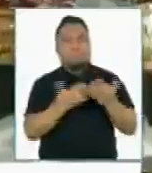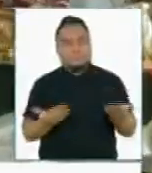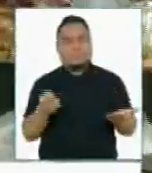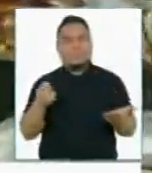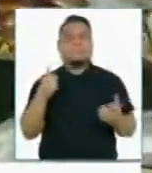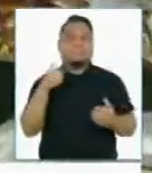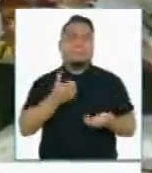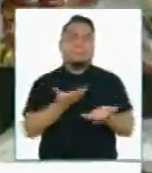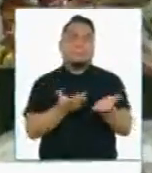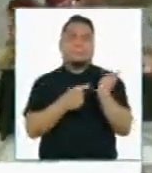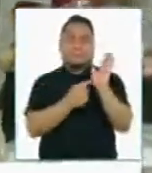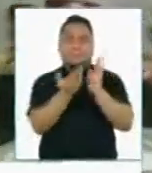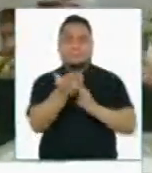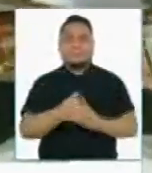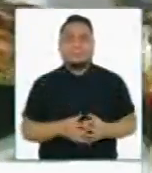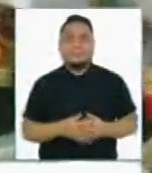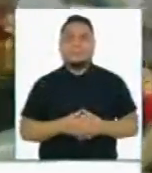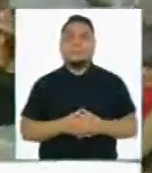Volvemos con ustedes.